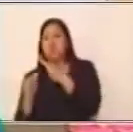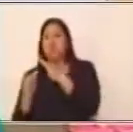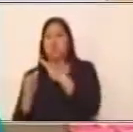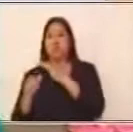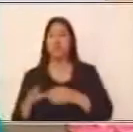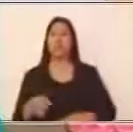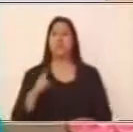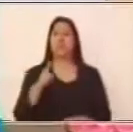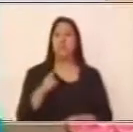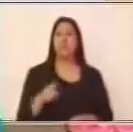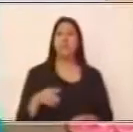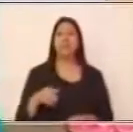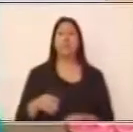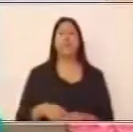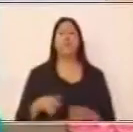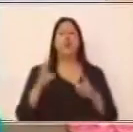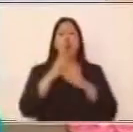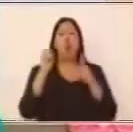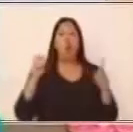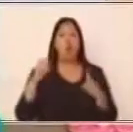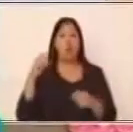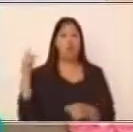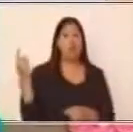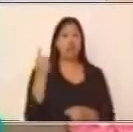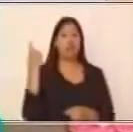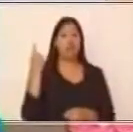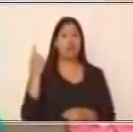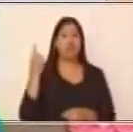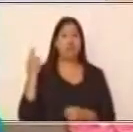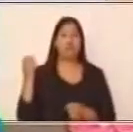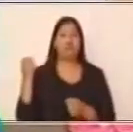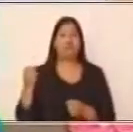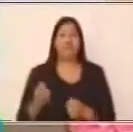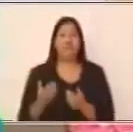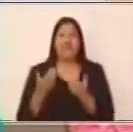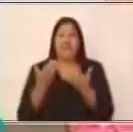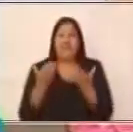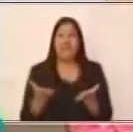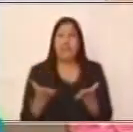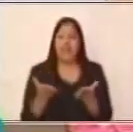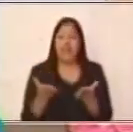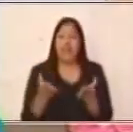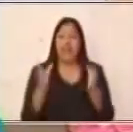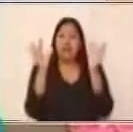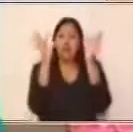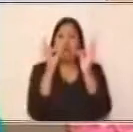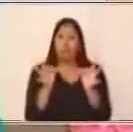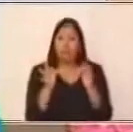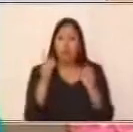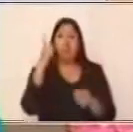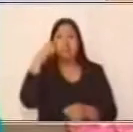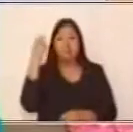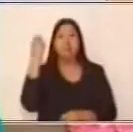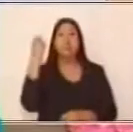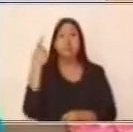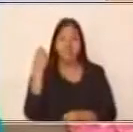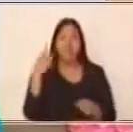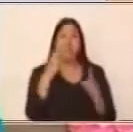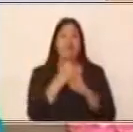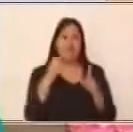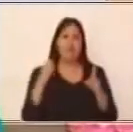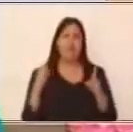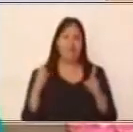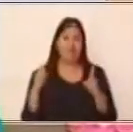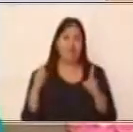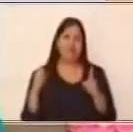oración principal es la que da origen o sentido a la oración subordinada y esta,